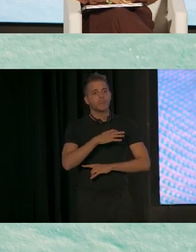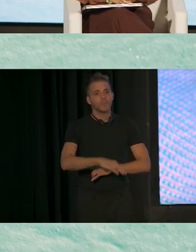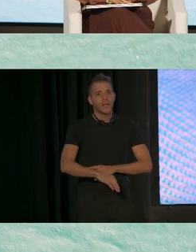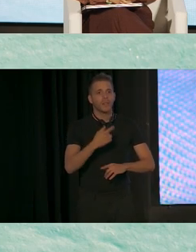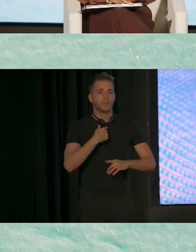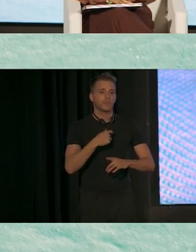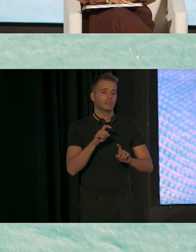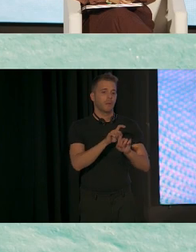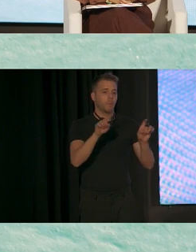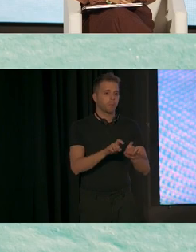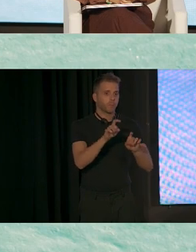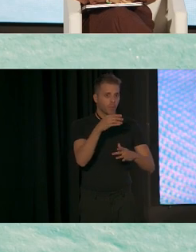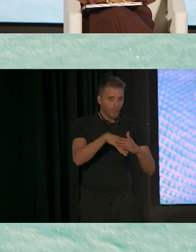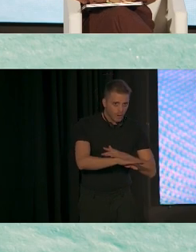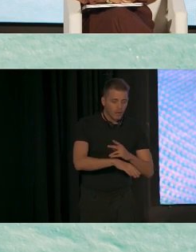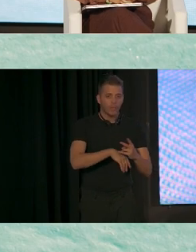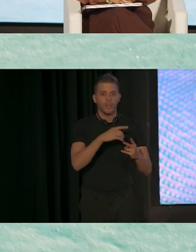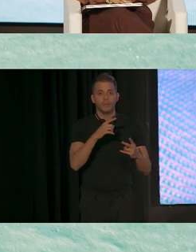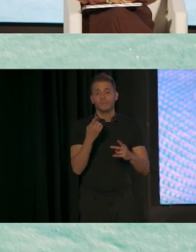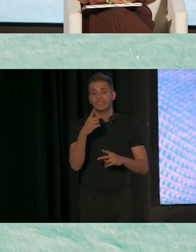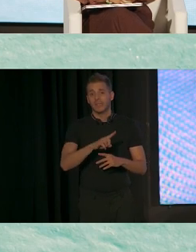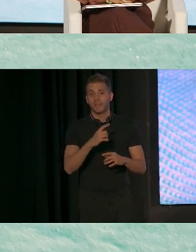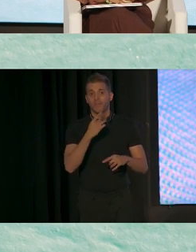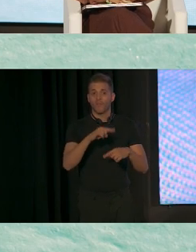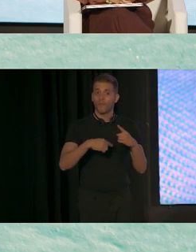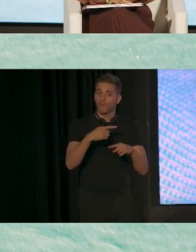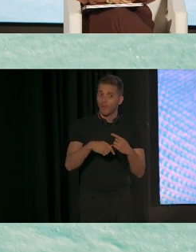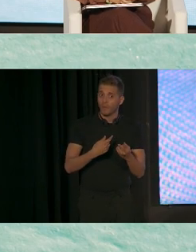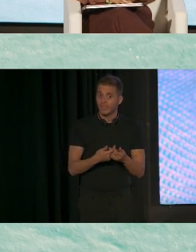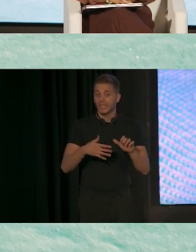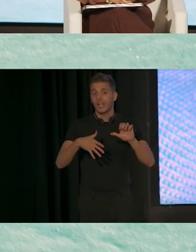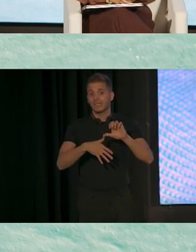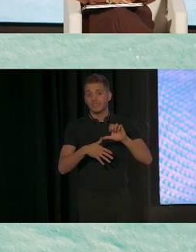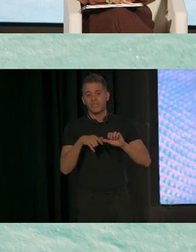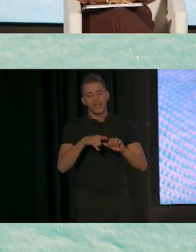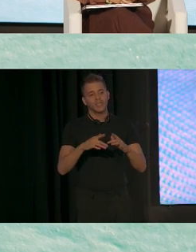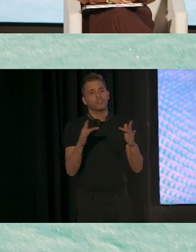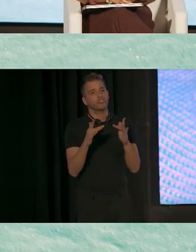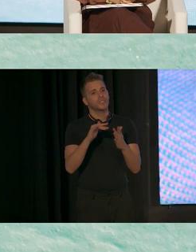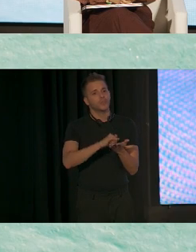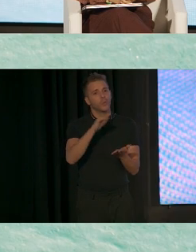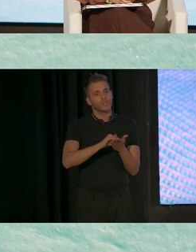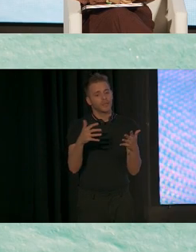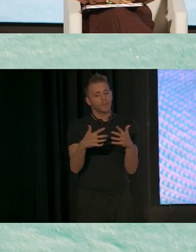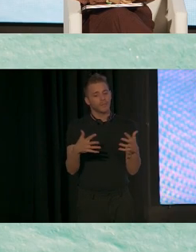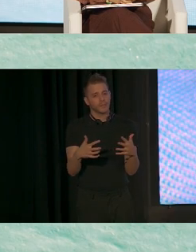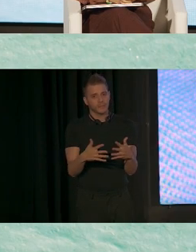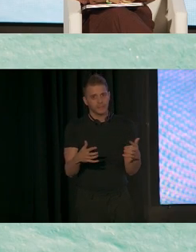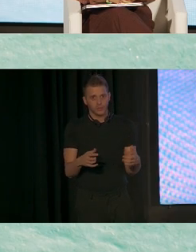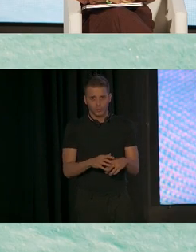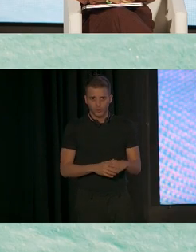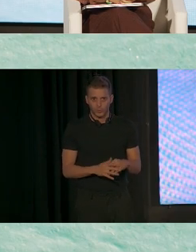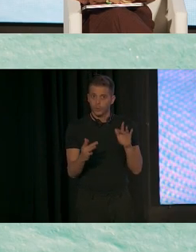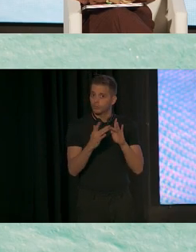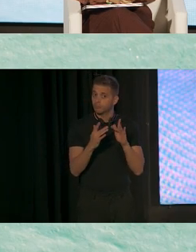mensaje. Y también para las familias latinas hay mensaje por WhatsApp y por texto. Y las